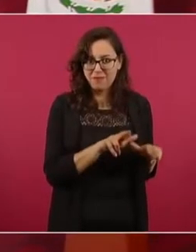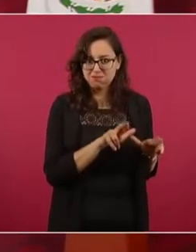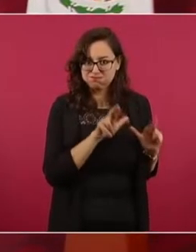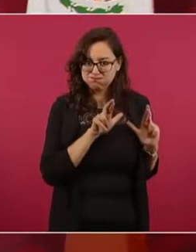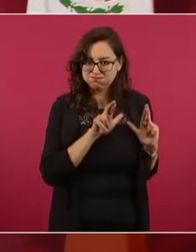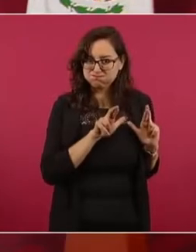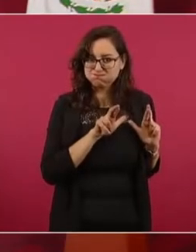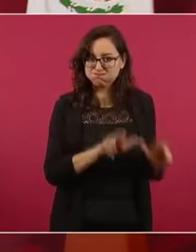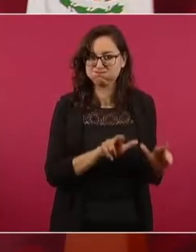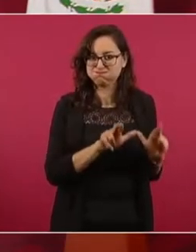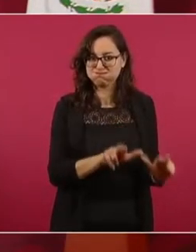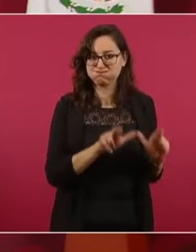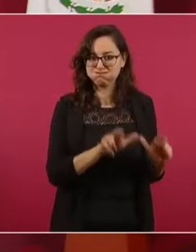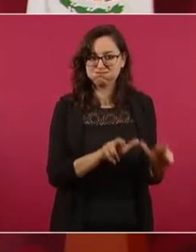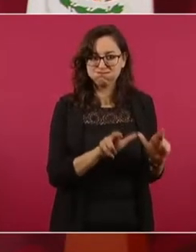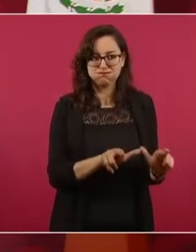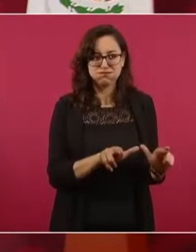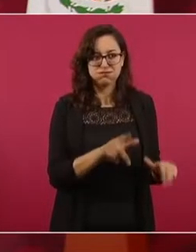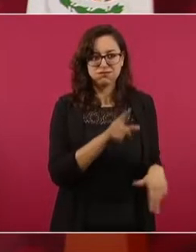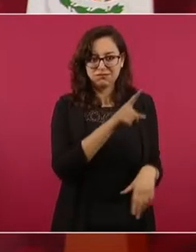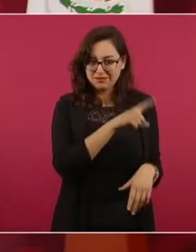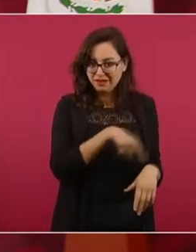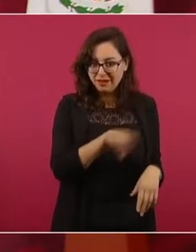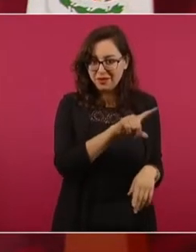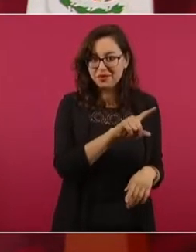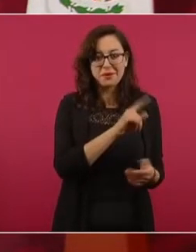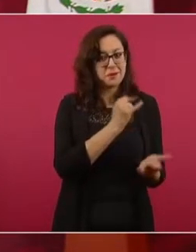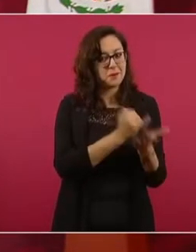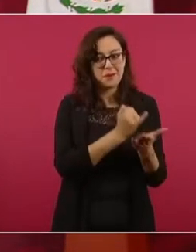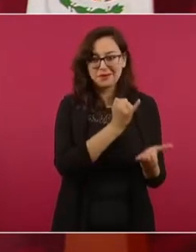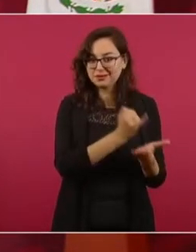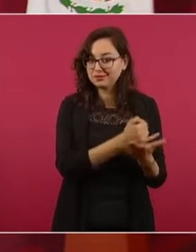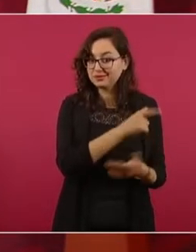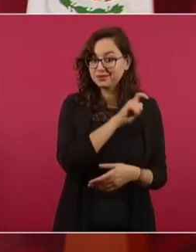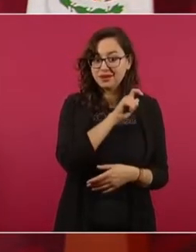los de la punta de la pirámide, no pagaban impuestos.